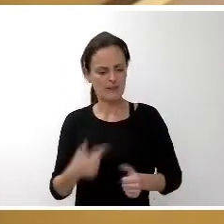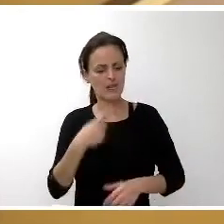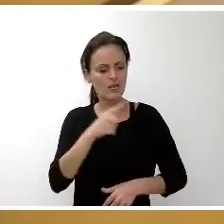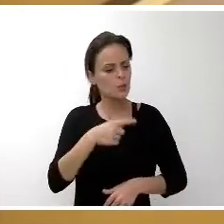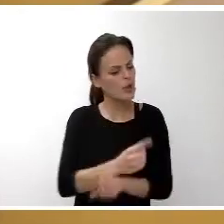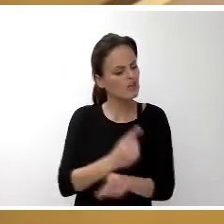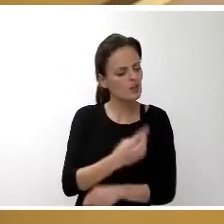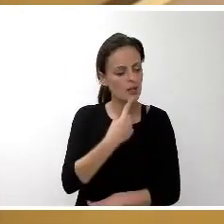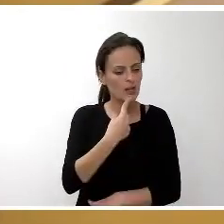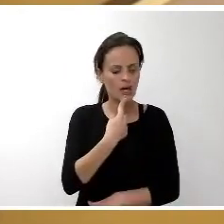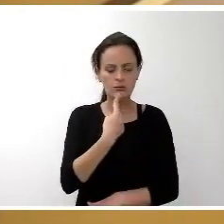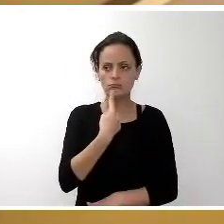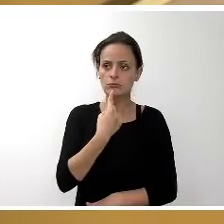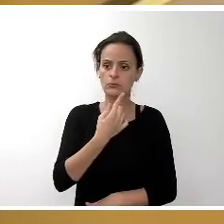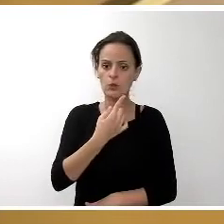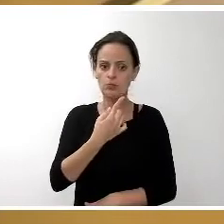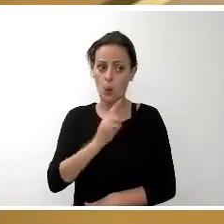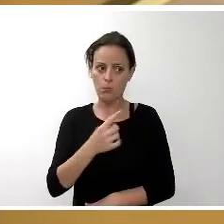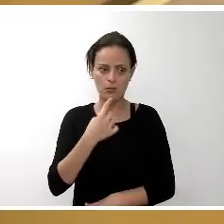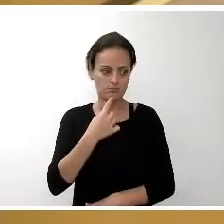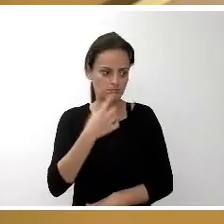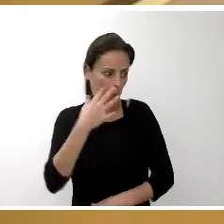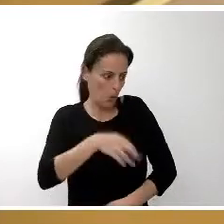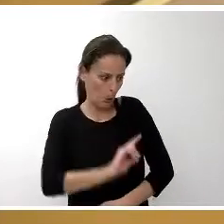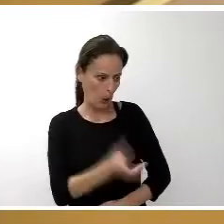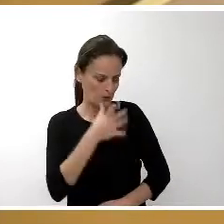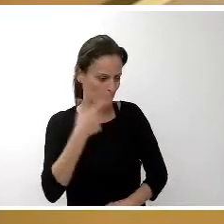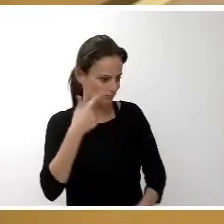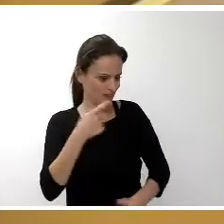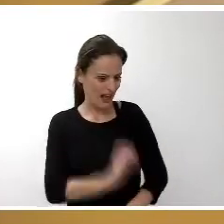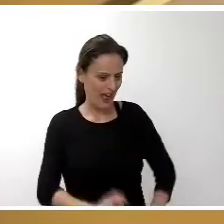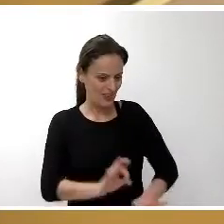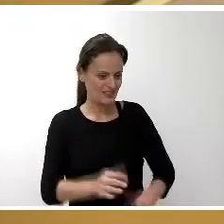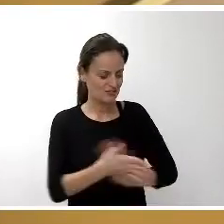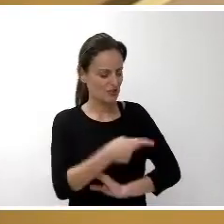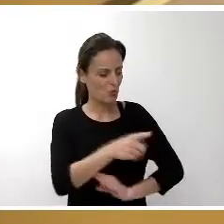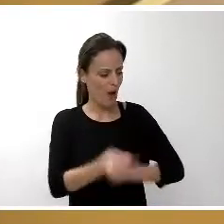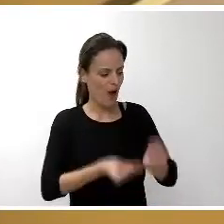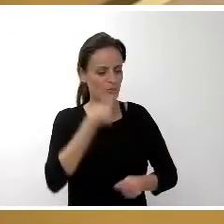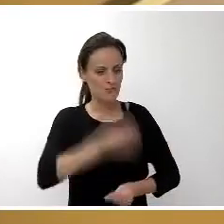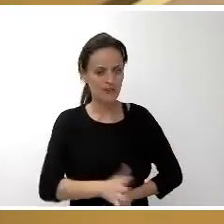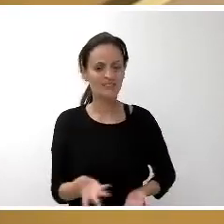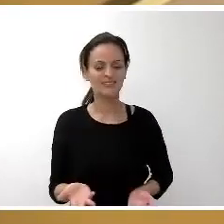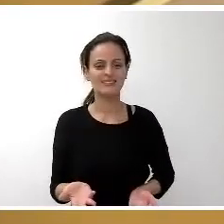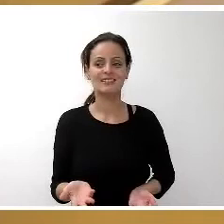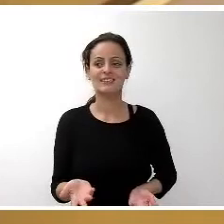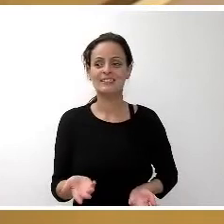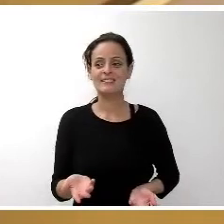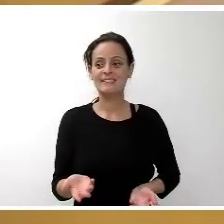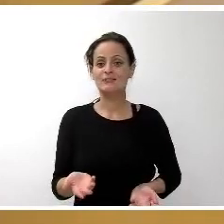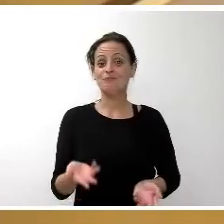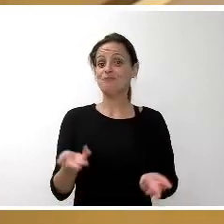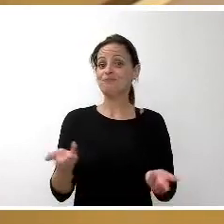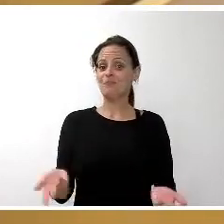no, seguro que no, no se te ha notado nada, con lo cual lo has hecho magníficamente bien. Y en ese sentido,